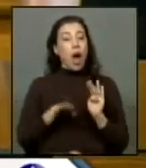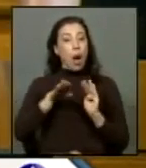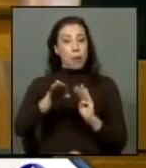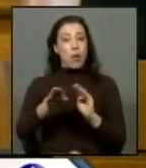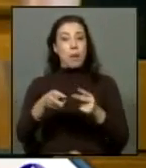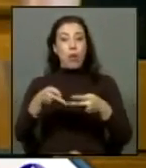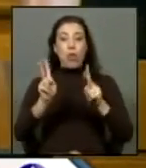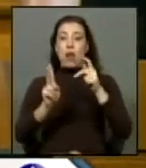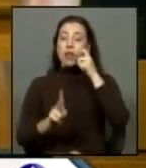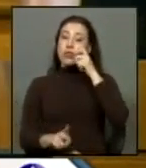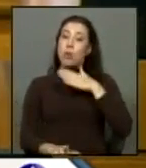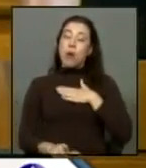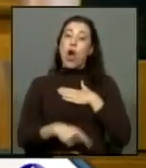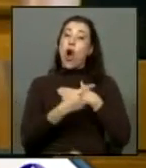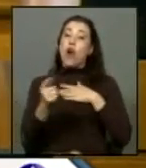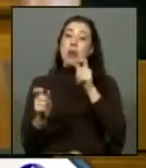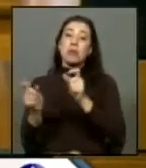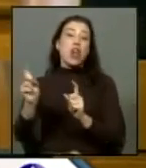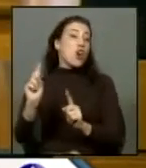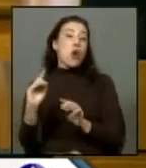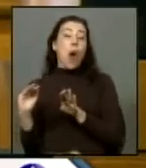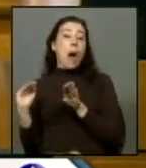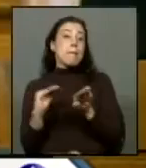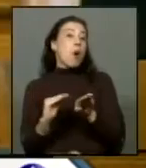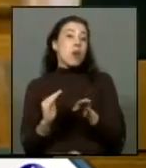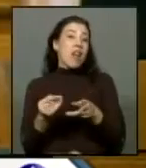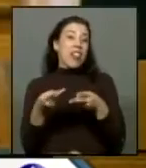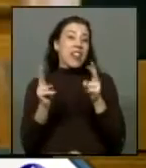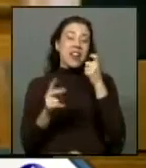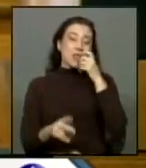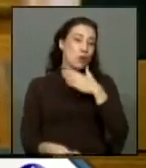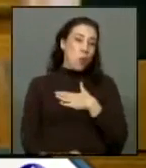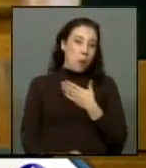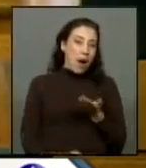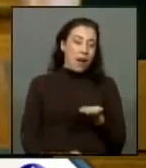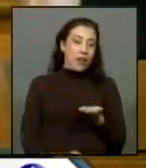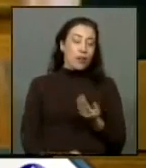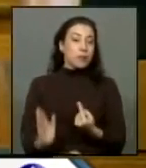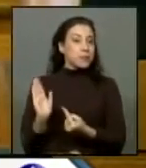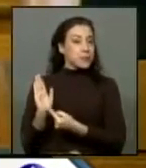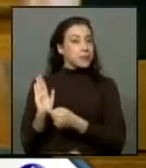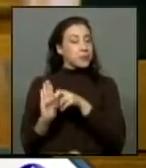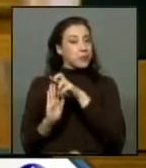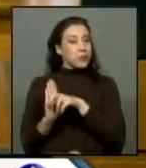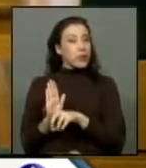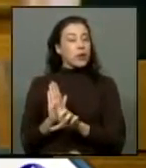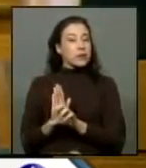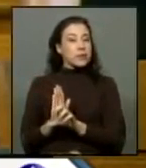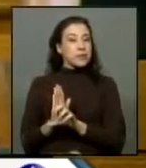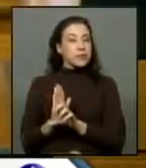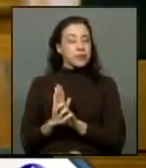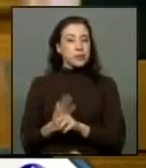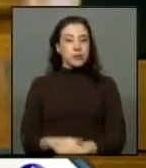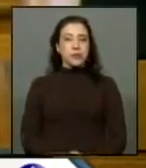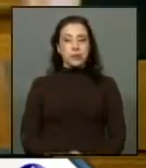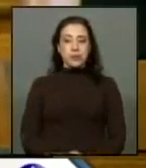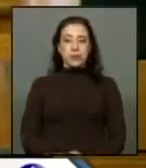humanos otros no están con los derechos humanos definitivamente este proyecto de ley señor presidente